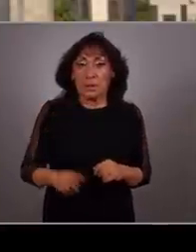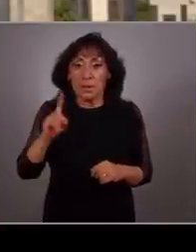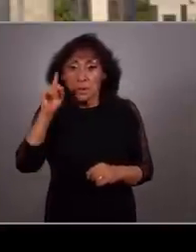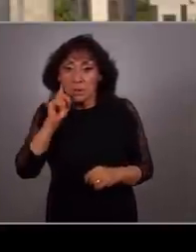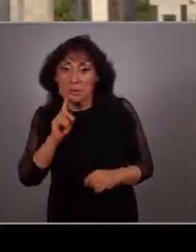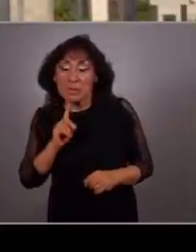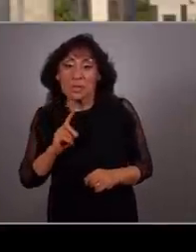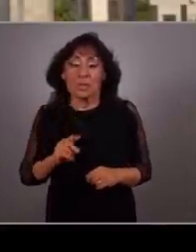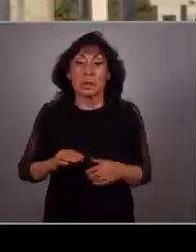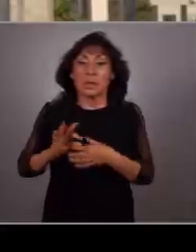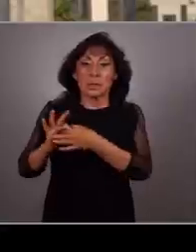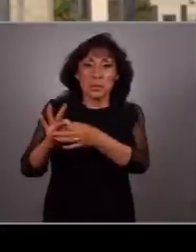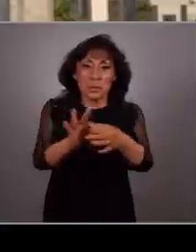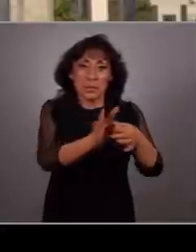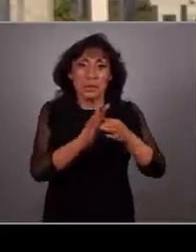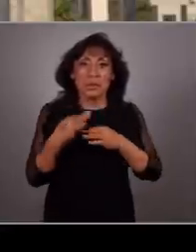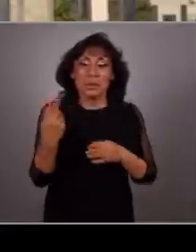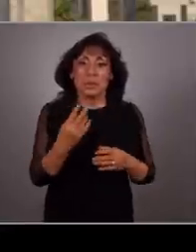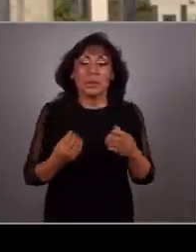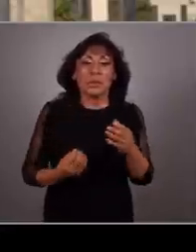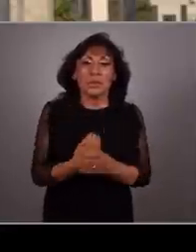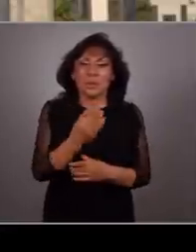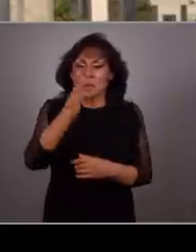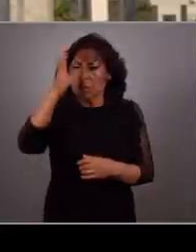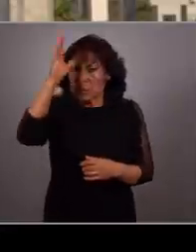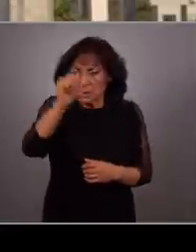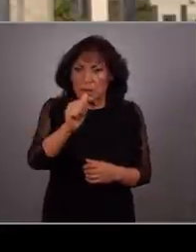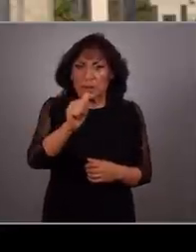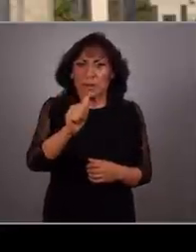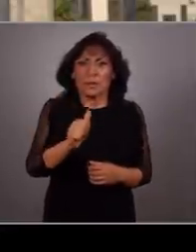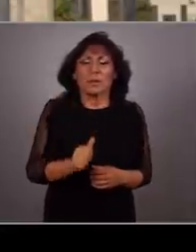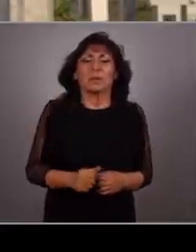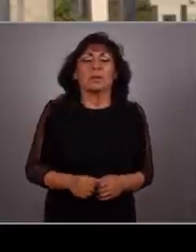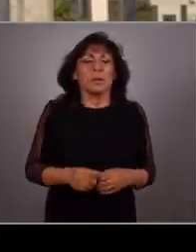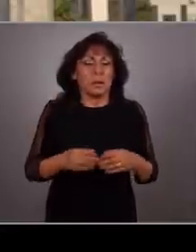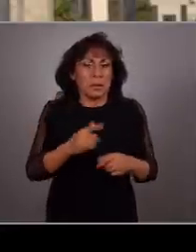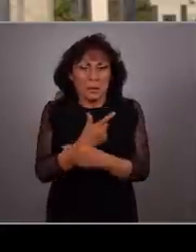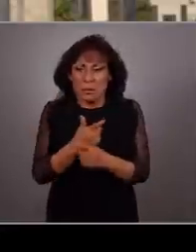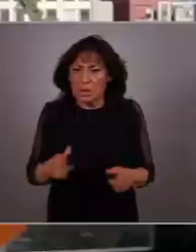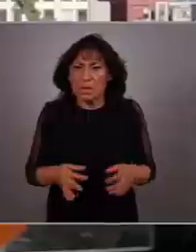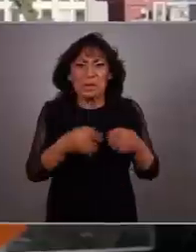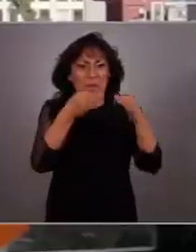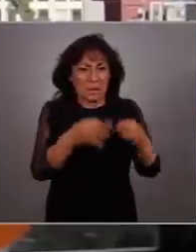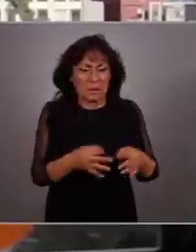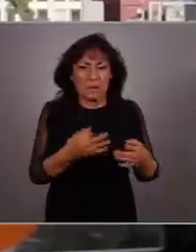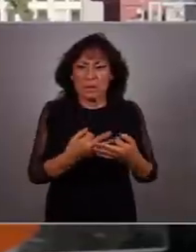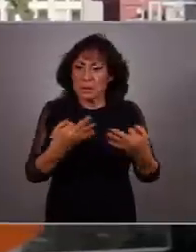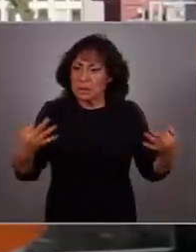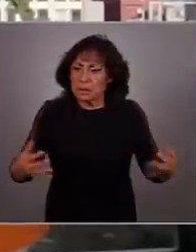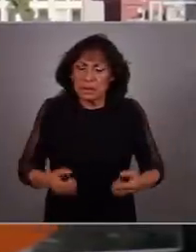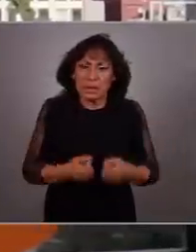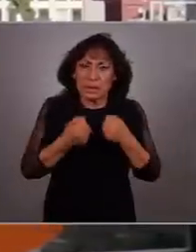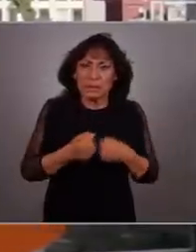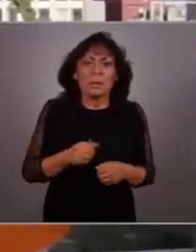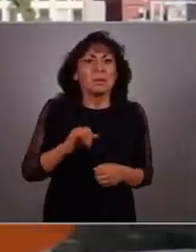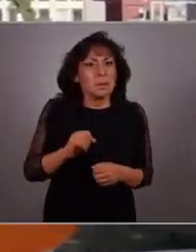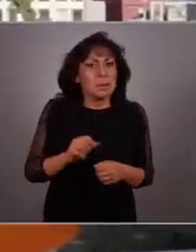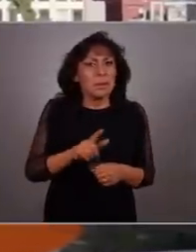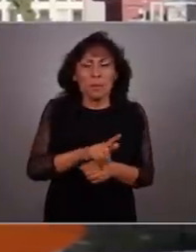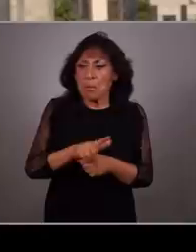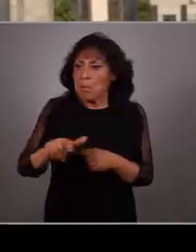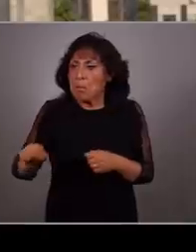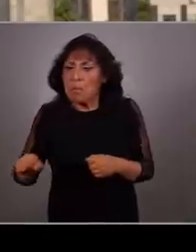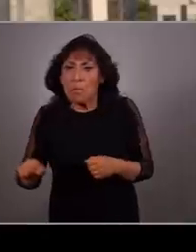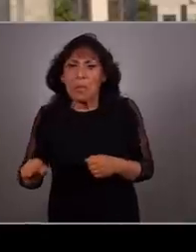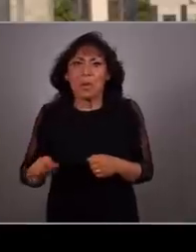necesita unidas en un nuevo trato para salvar nuestra tierra y garantizar nuestra libertad. Sí, aunque han pasado más de